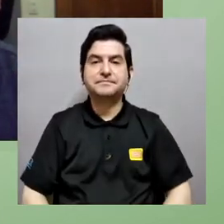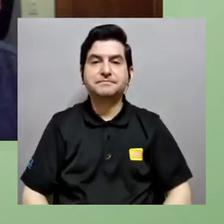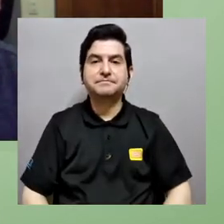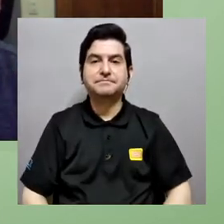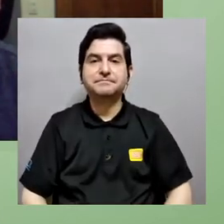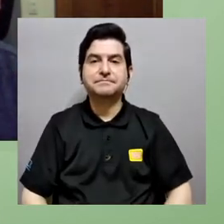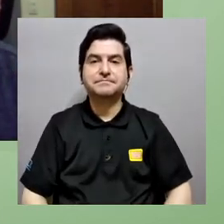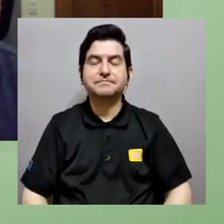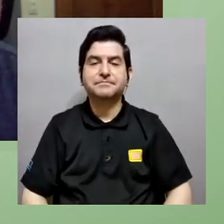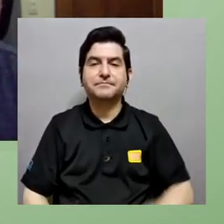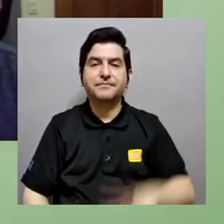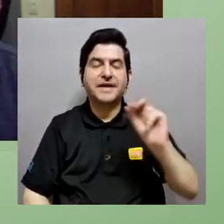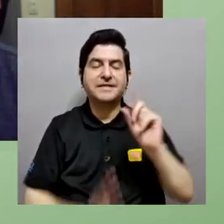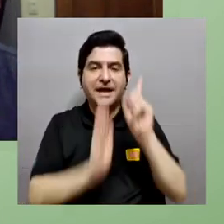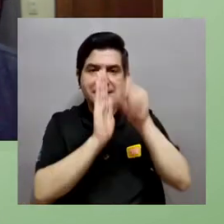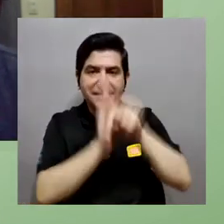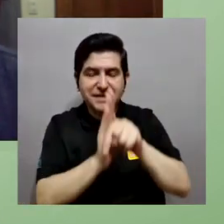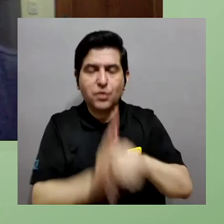sistemas que sean más eficientes